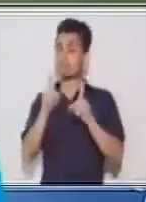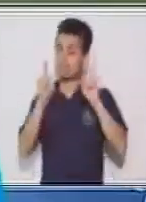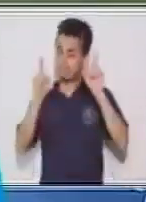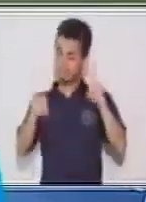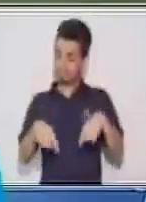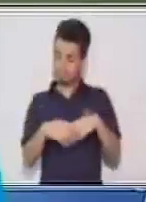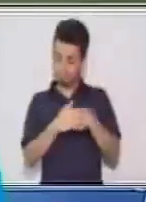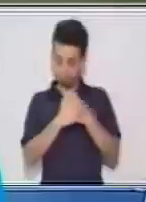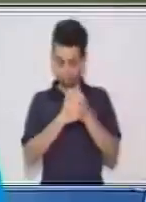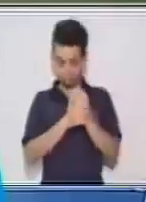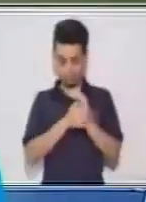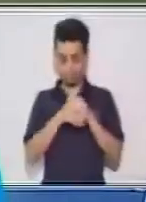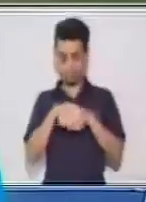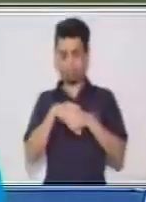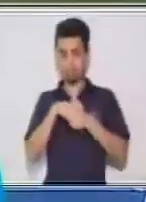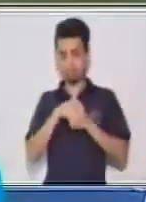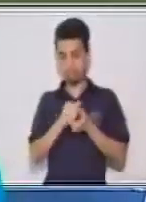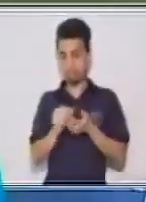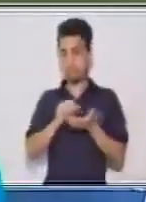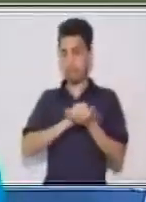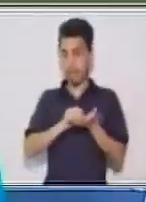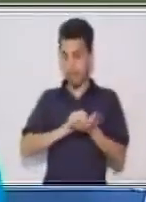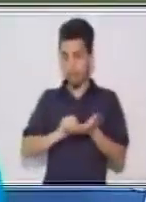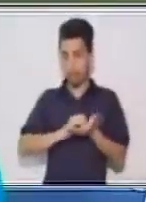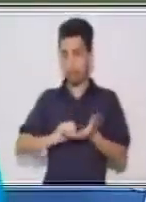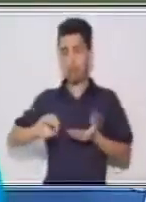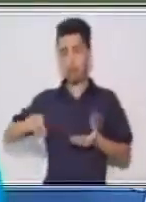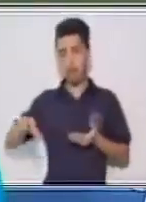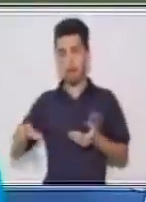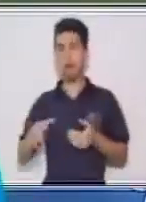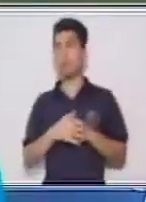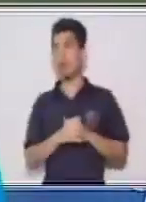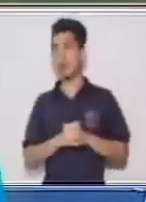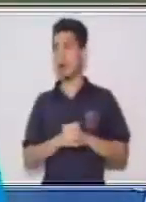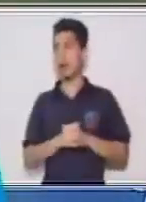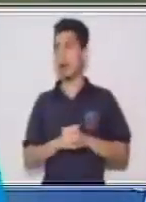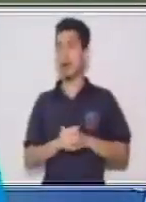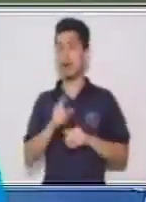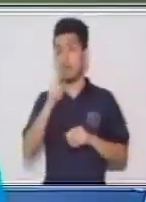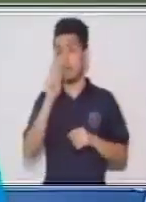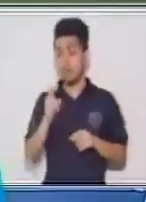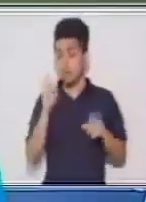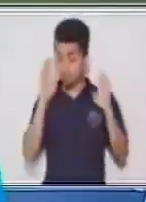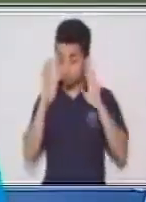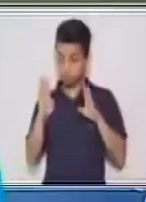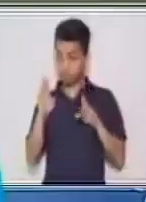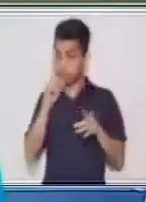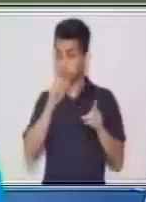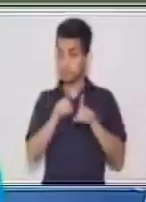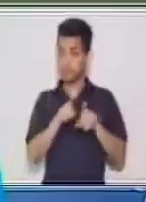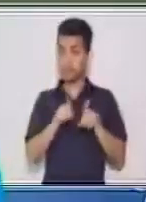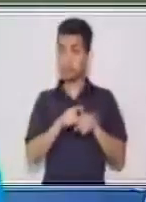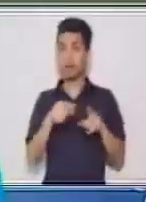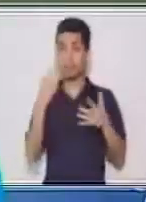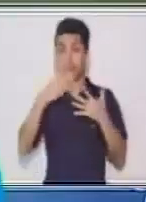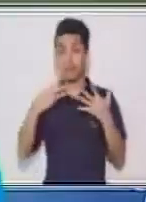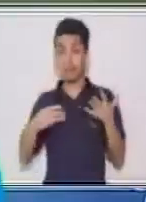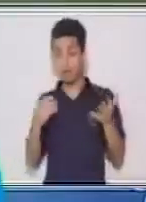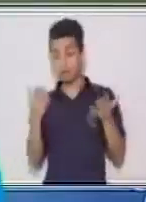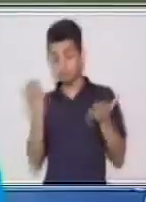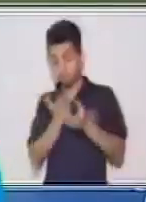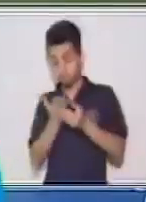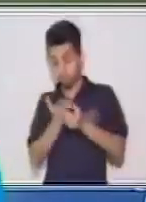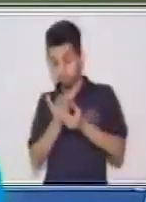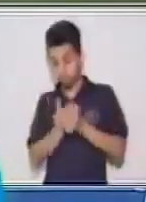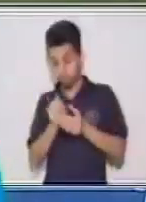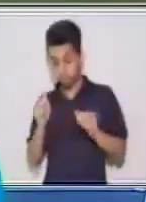que laves tus manos con suficiente agua y jabón. Ante todo, ten presente también que debes de tener todo tu material sobre la mesa, ya